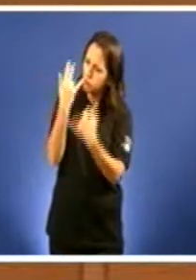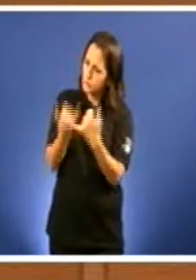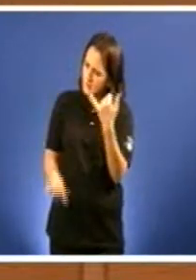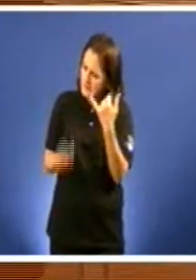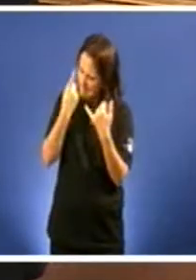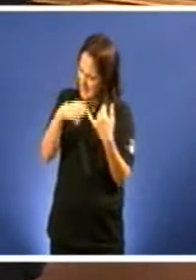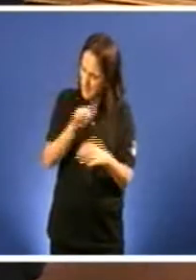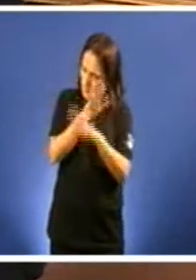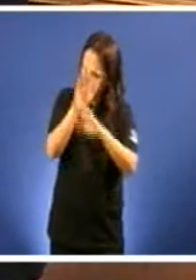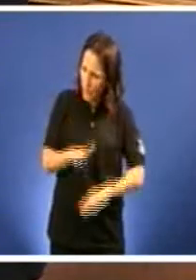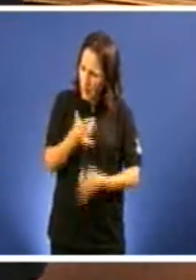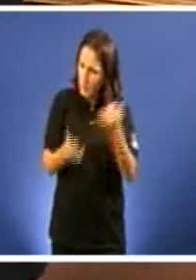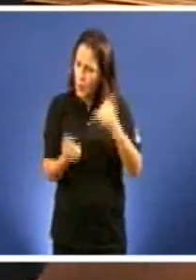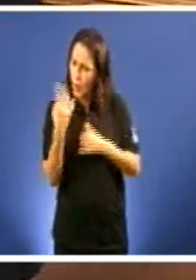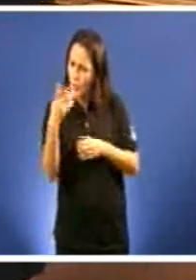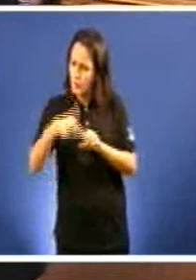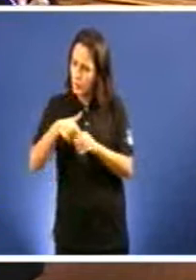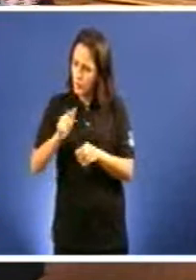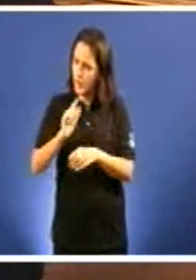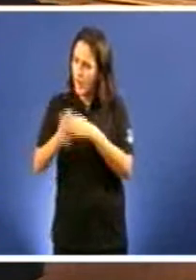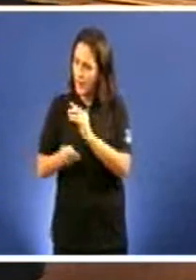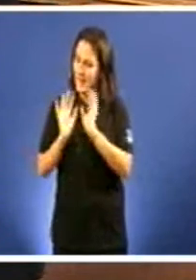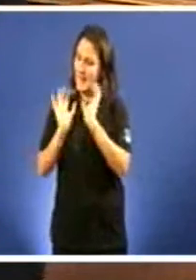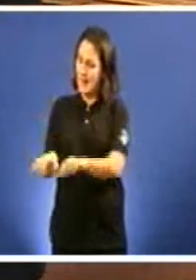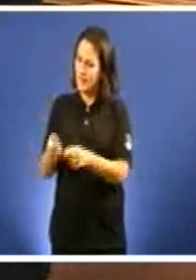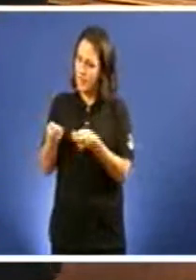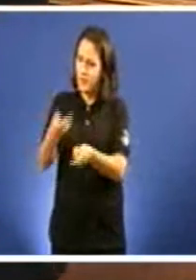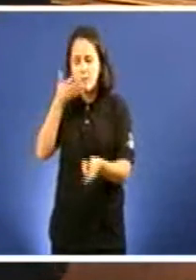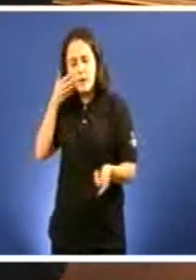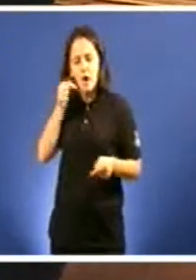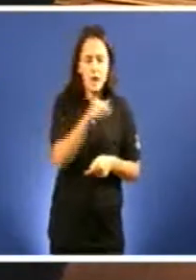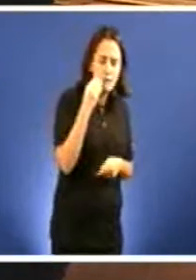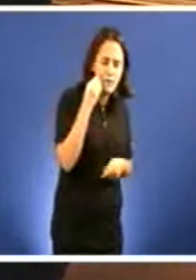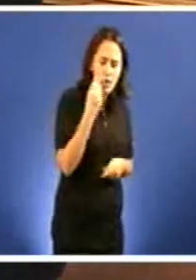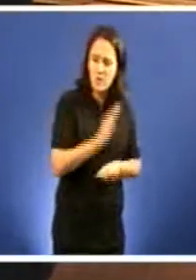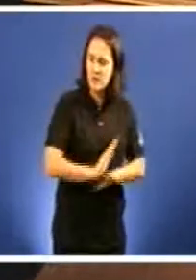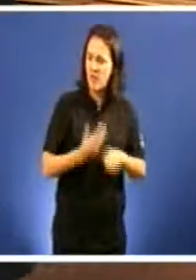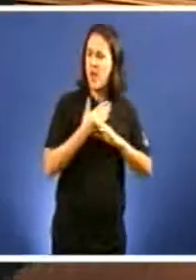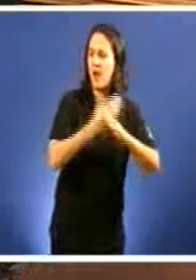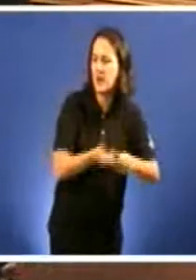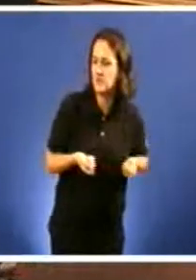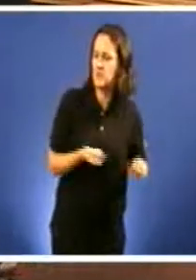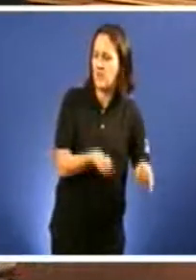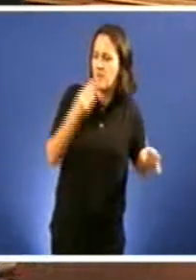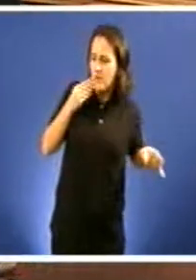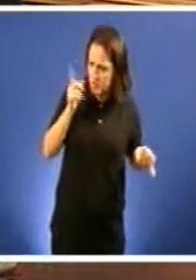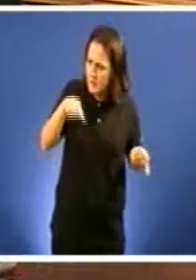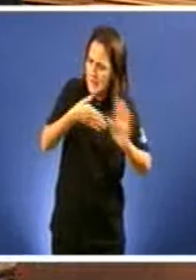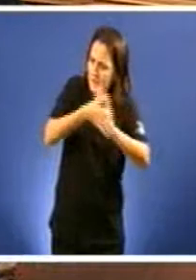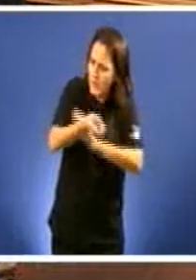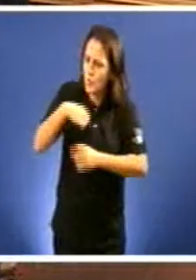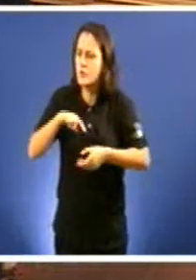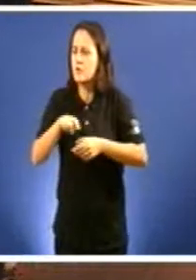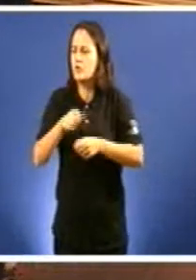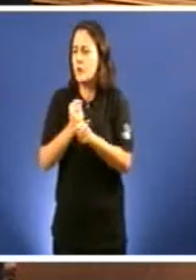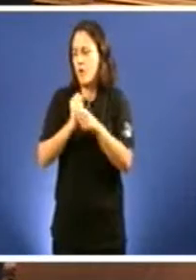petroleiros vanse facer en Cádiz, privilexios, e a Ferrol só as migallas. Expliquelleu tamén os nosos gandeiros,